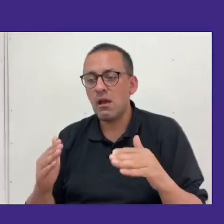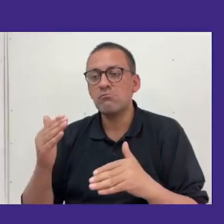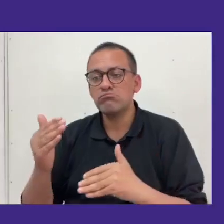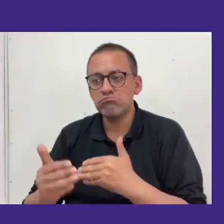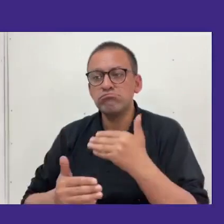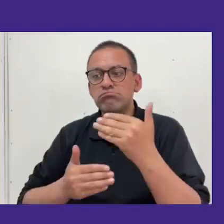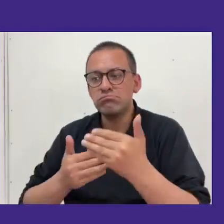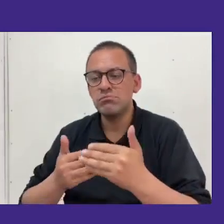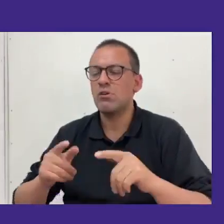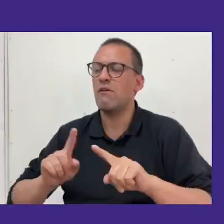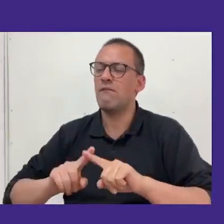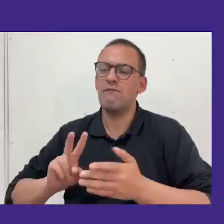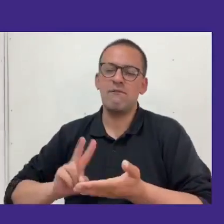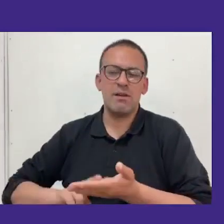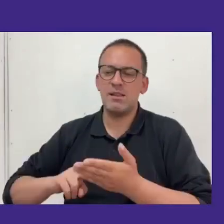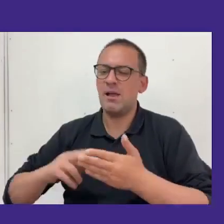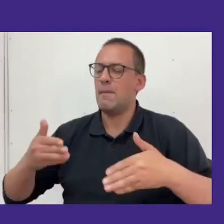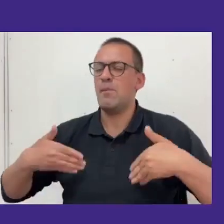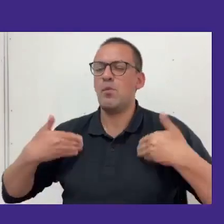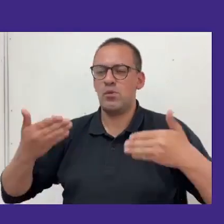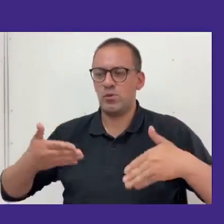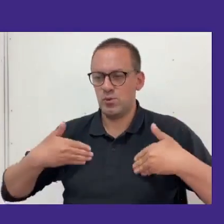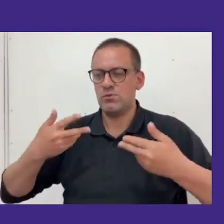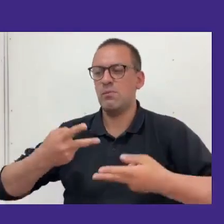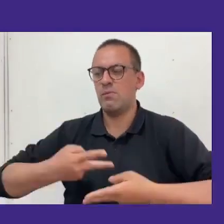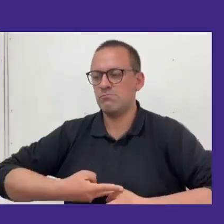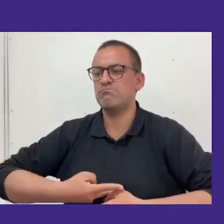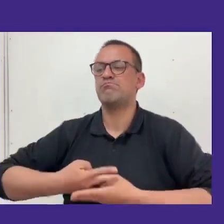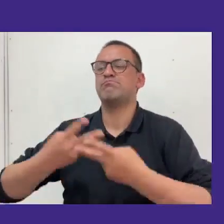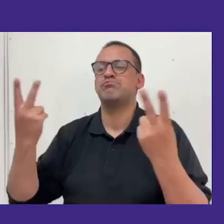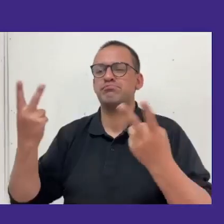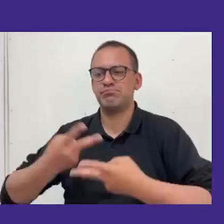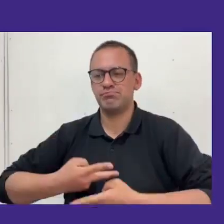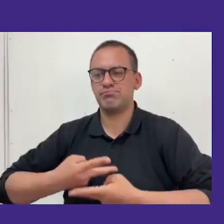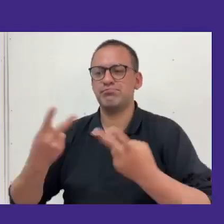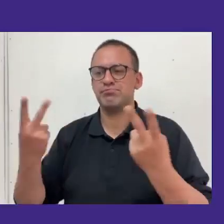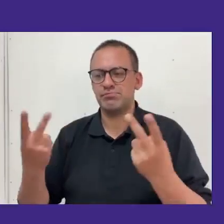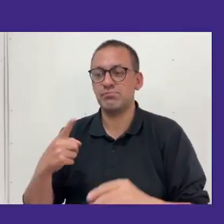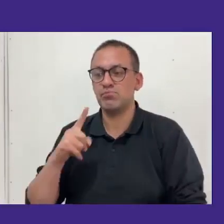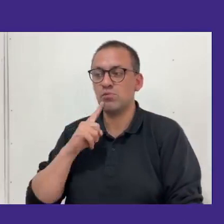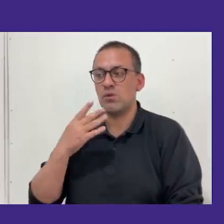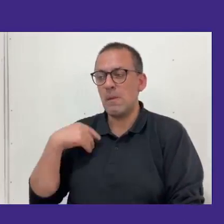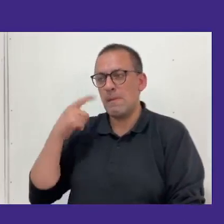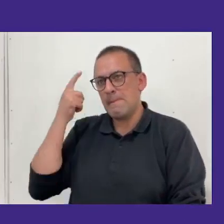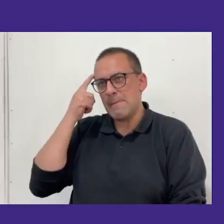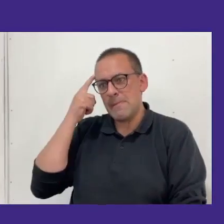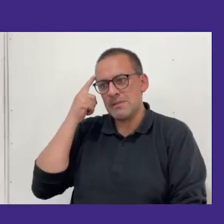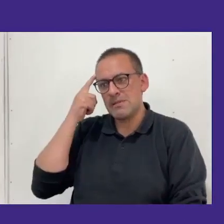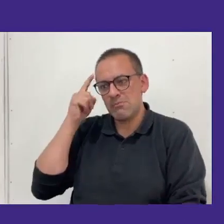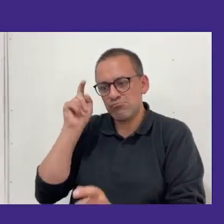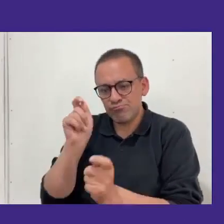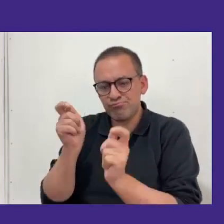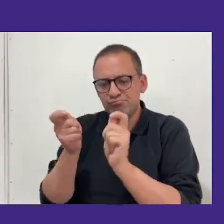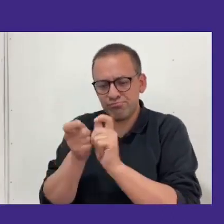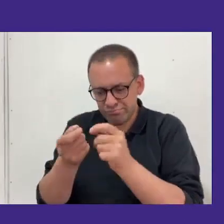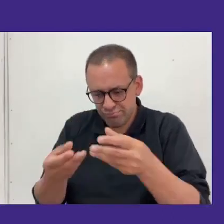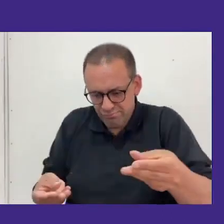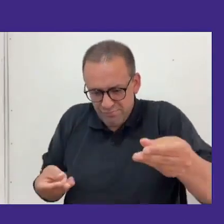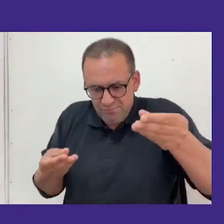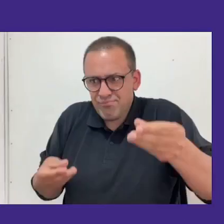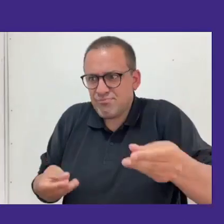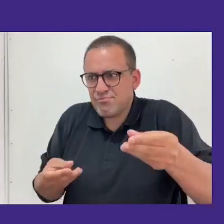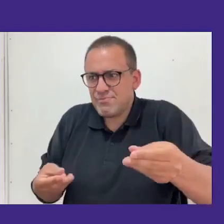luz estamos muy entusiasmados con que salgan los ejemplares que teníamos en mente cuál fue nuestra idea principal